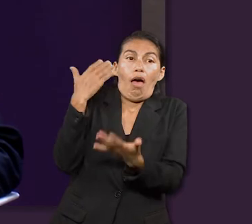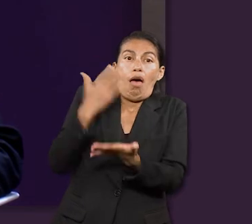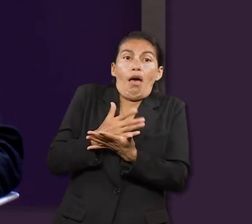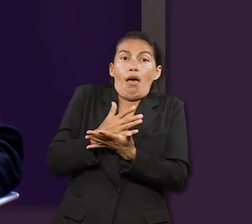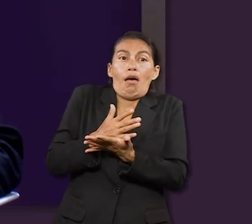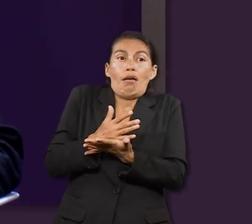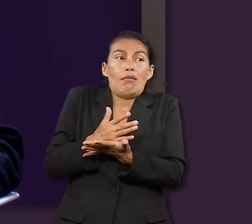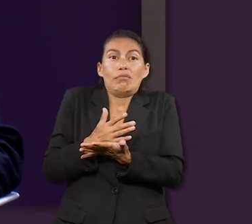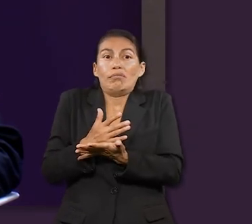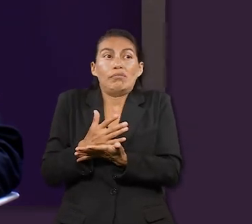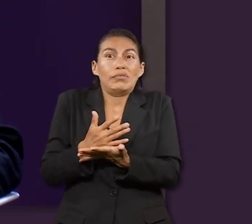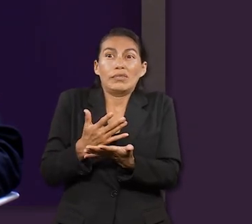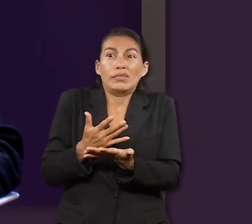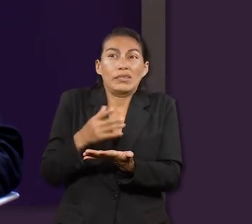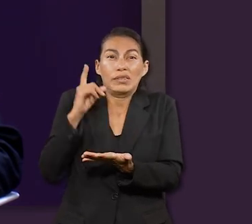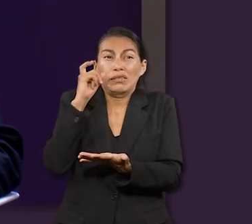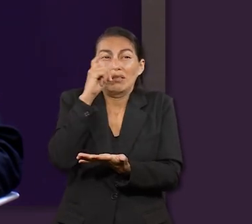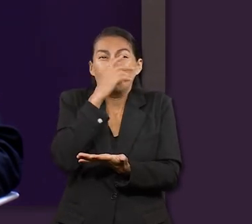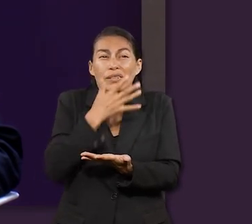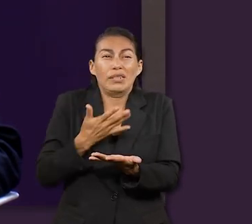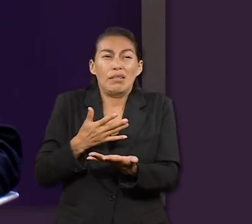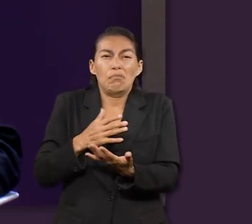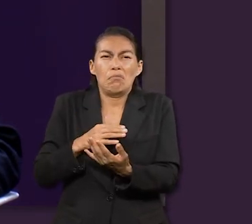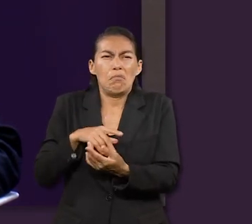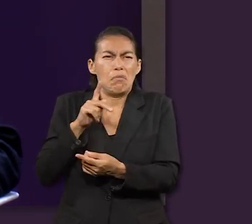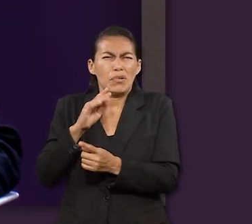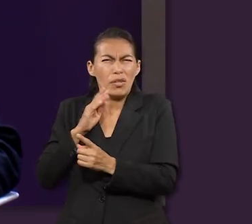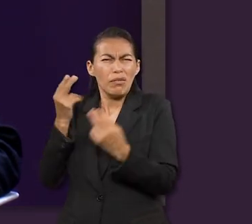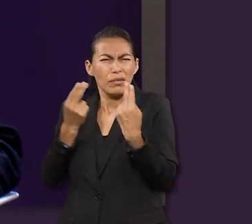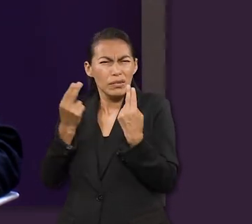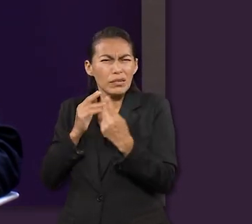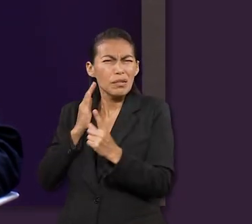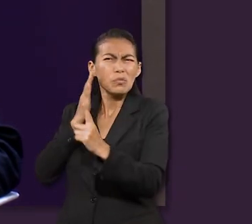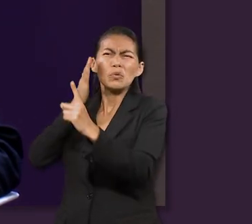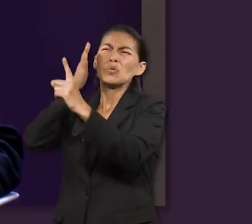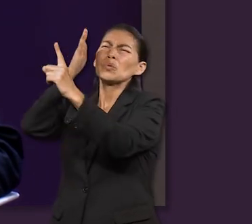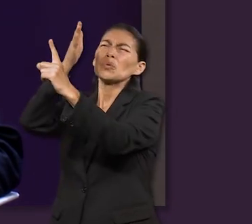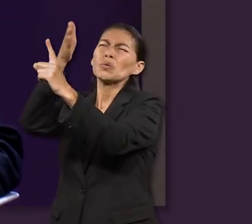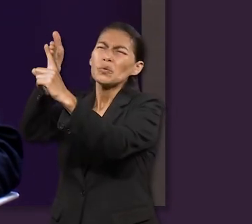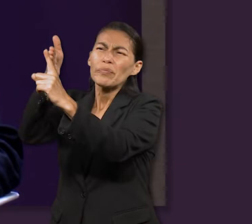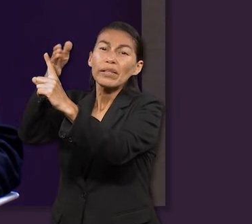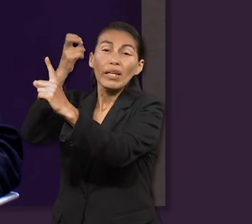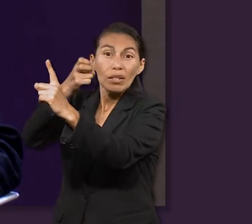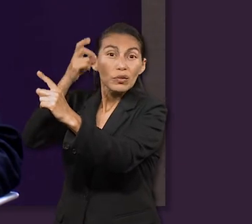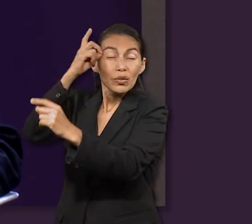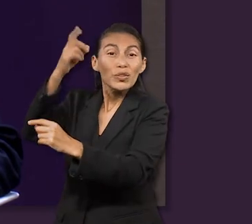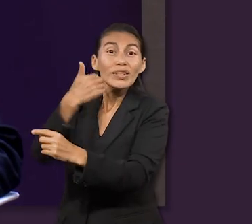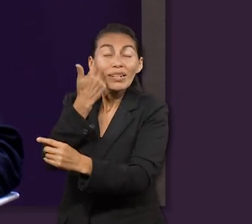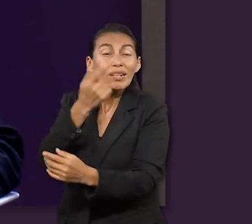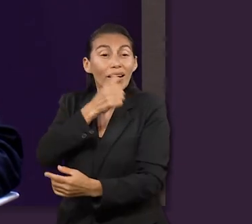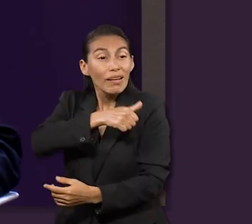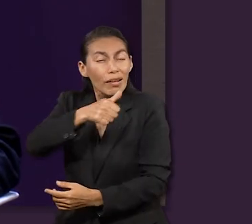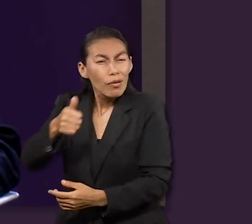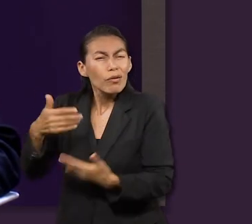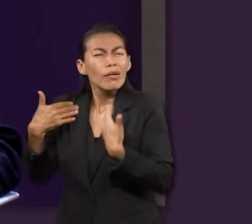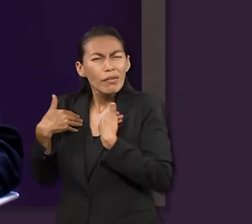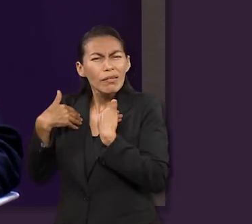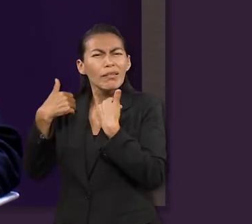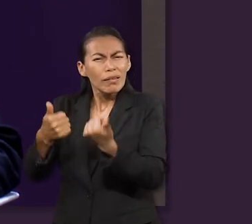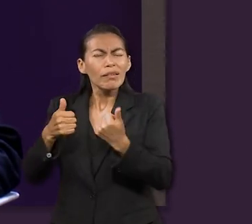en cierto sentido a veces, porque tenemos una visión muy corta, es decir, no logramos ver el más allá.